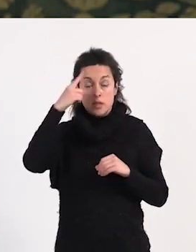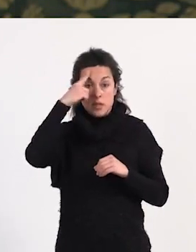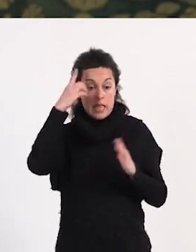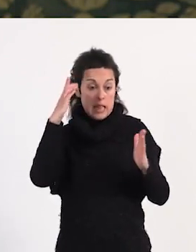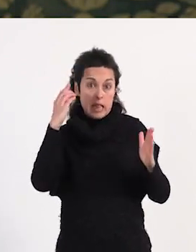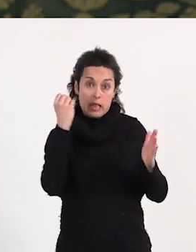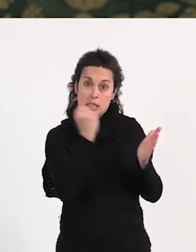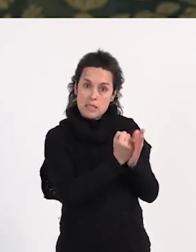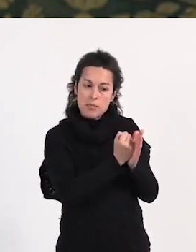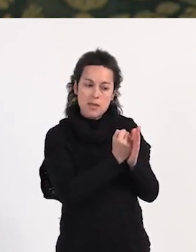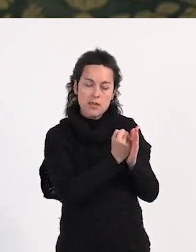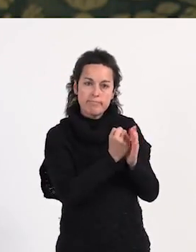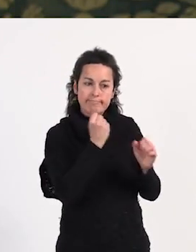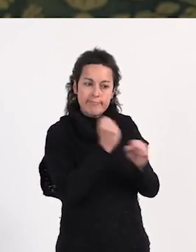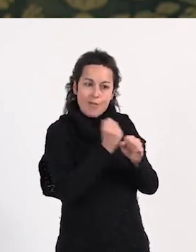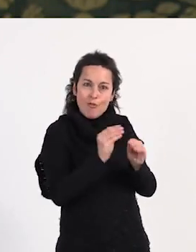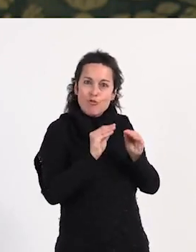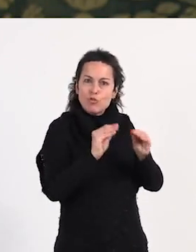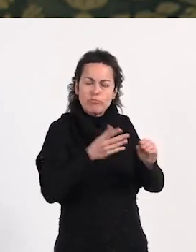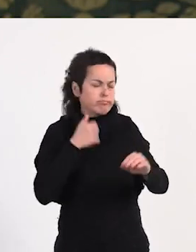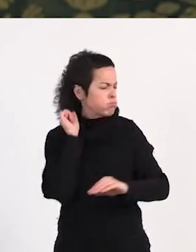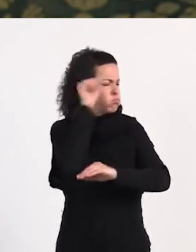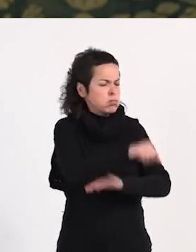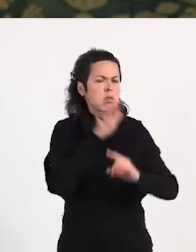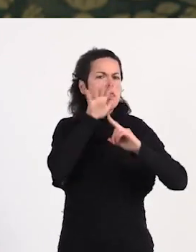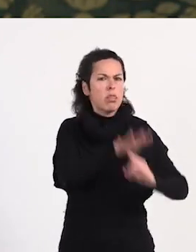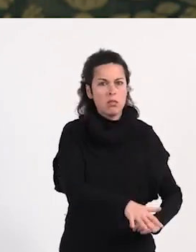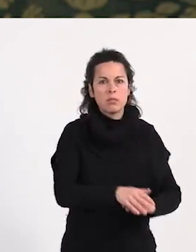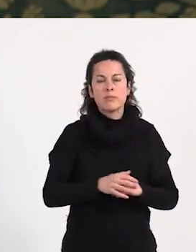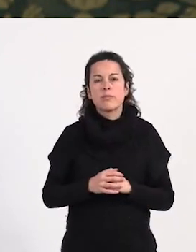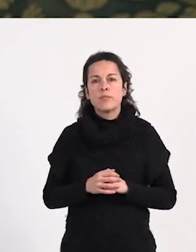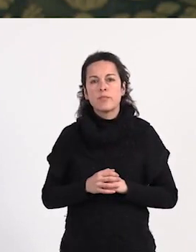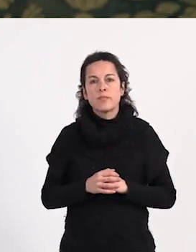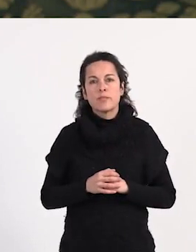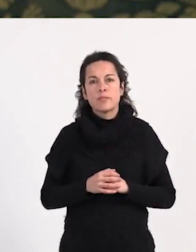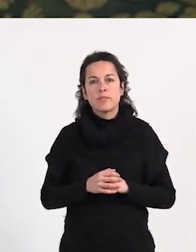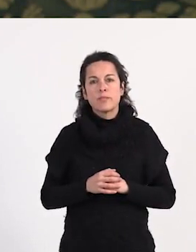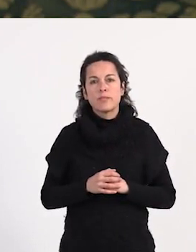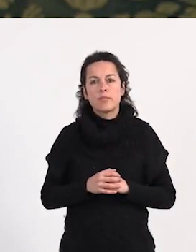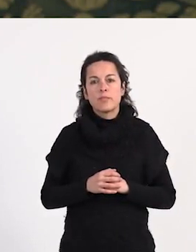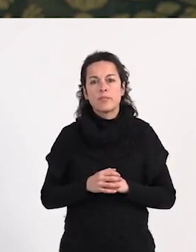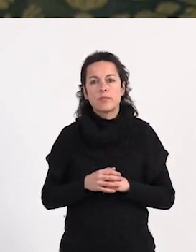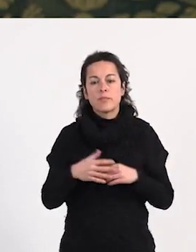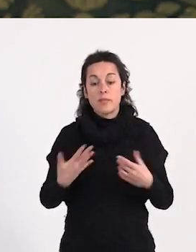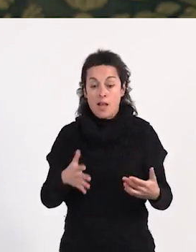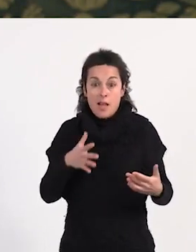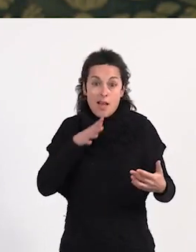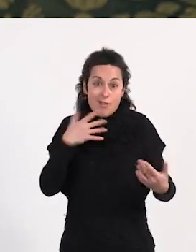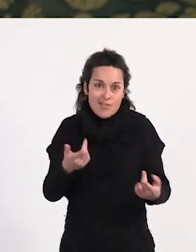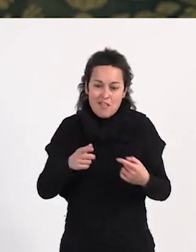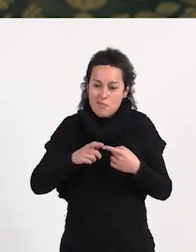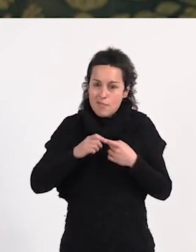que conlleva la actividad a la que se dedican. El poder contar ahora con este material